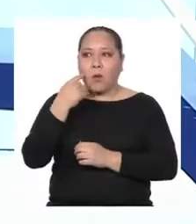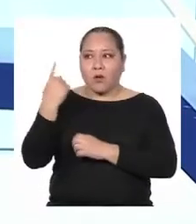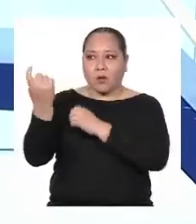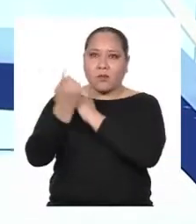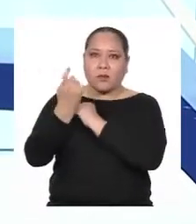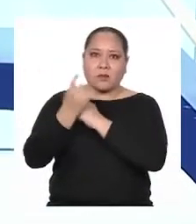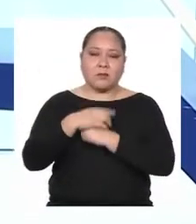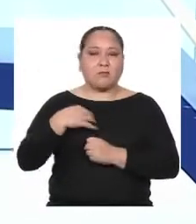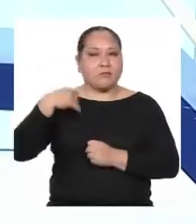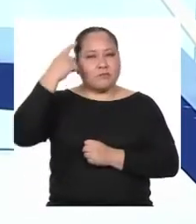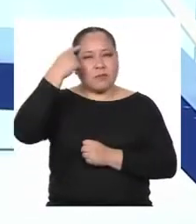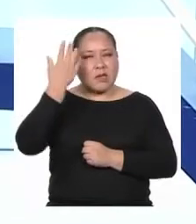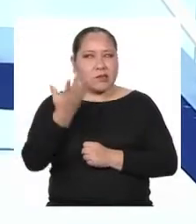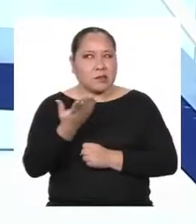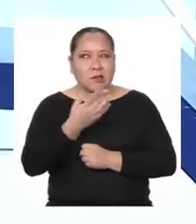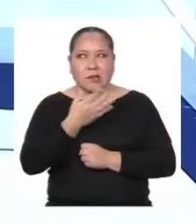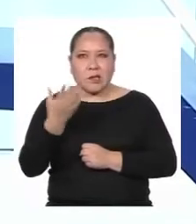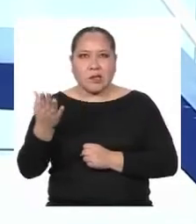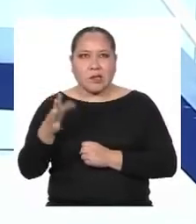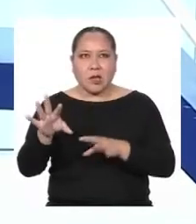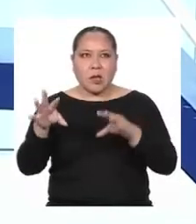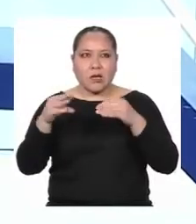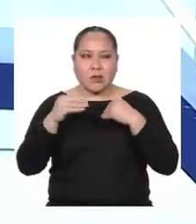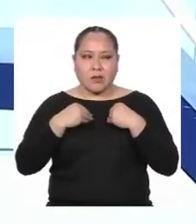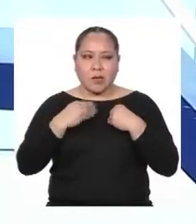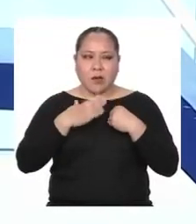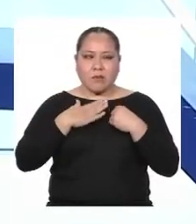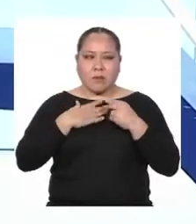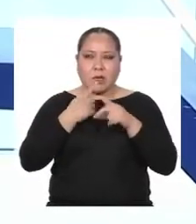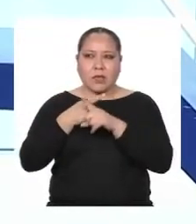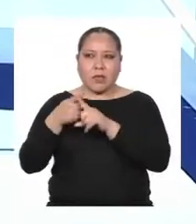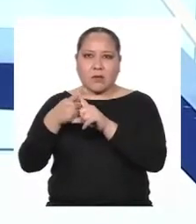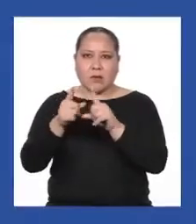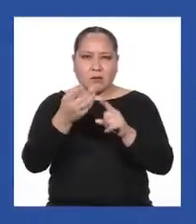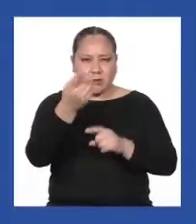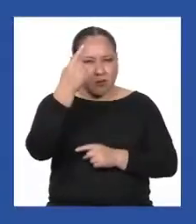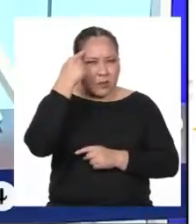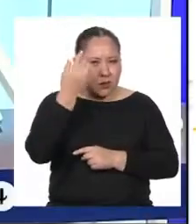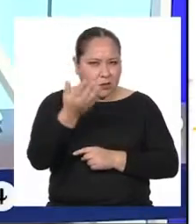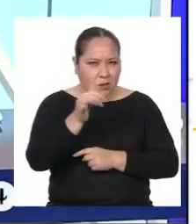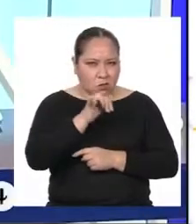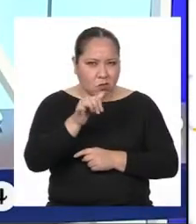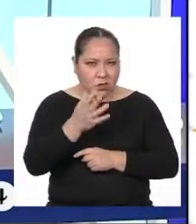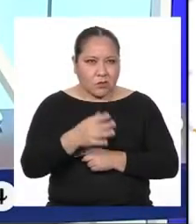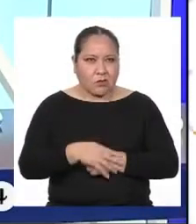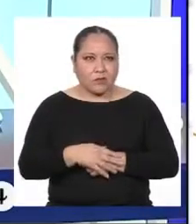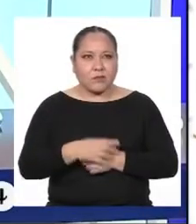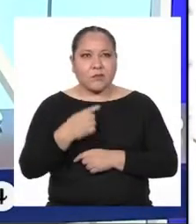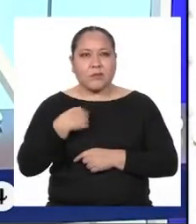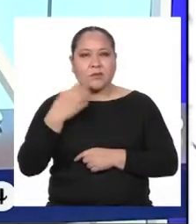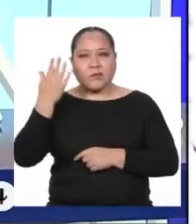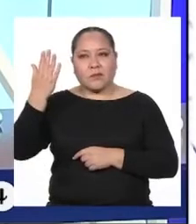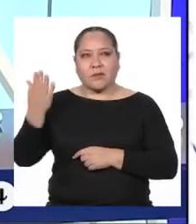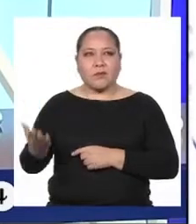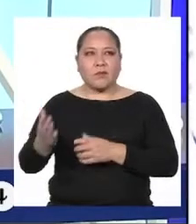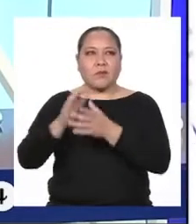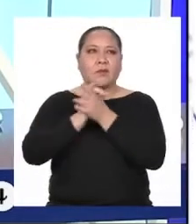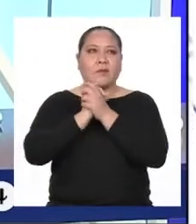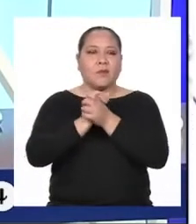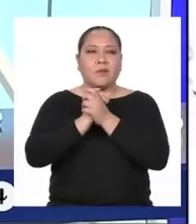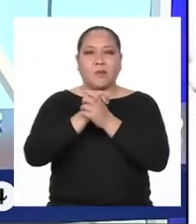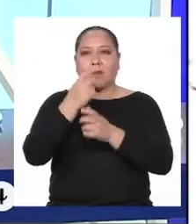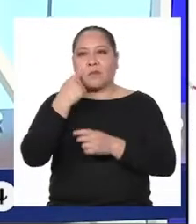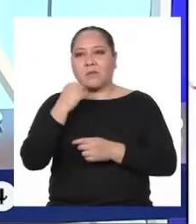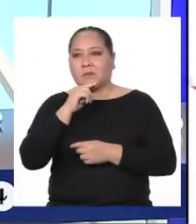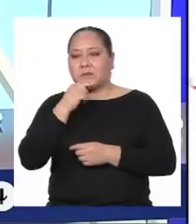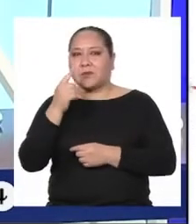Creo que eso es reconocer mi diversidad ¿Qué dicen ustedes? Estoy aquí con unas amigas y unos